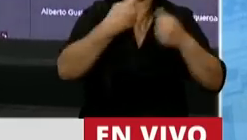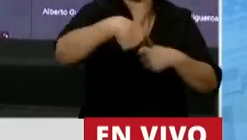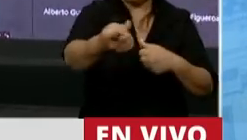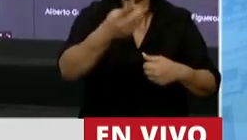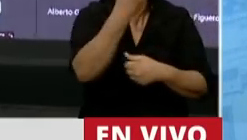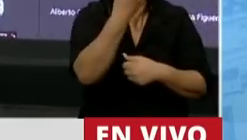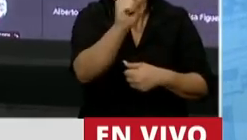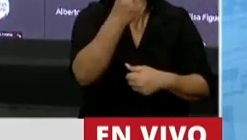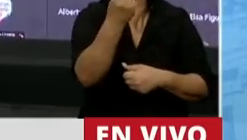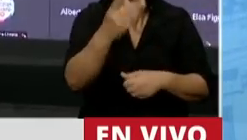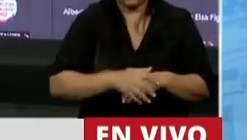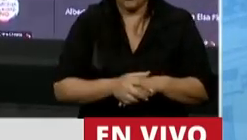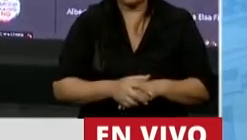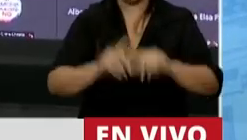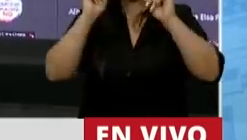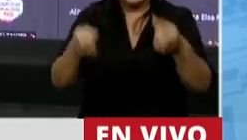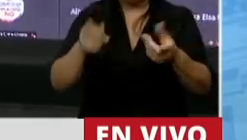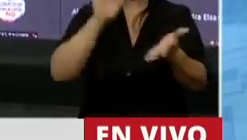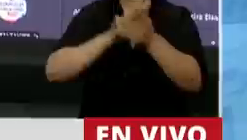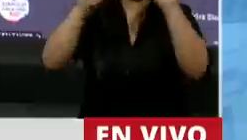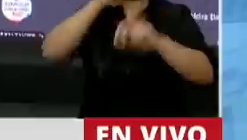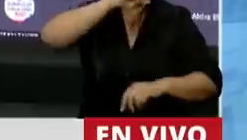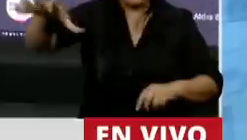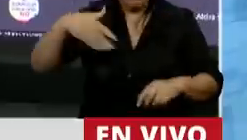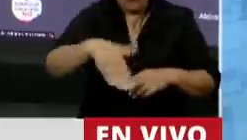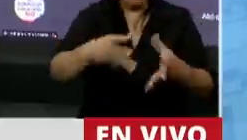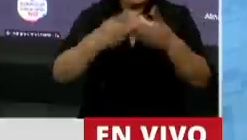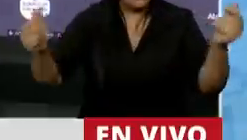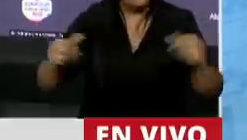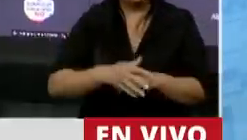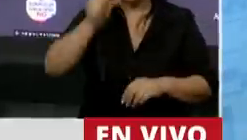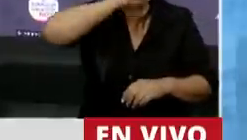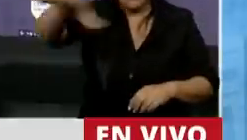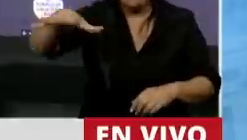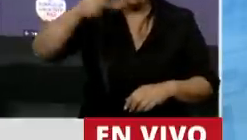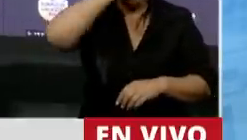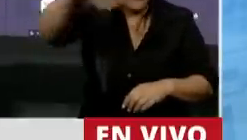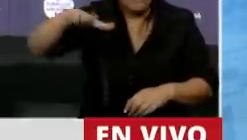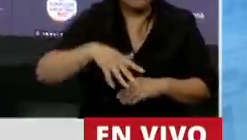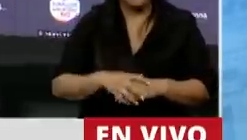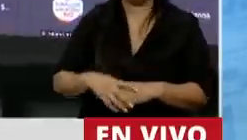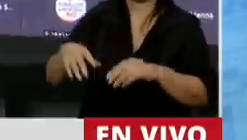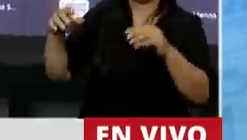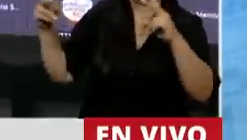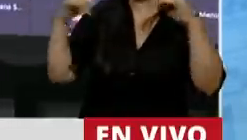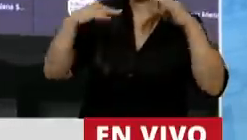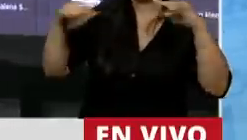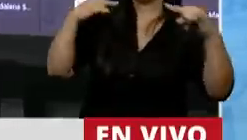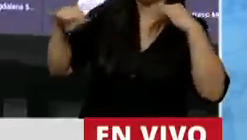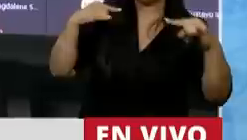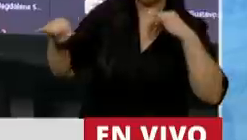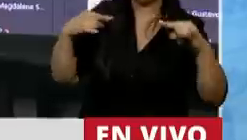año 2021. Y en cuanto al campo, Presidente, y termino, el campo, Presidente, el campo,